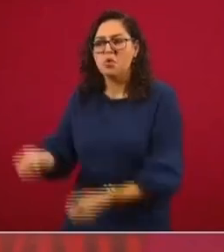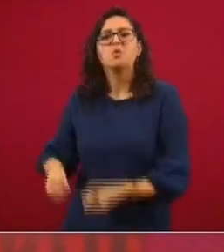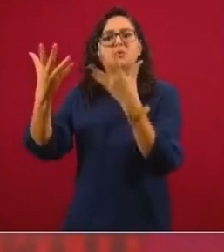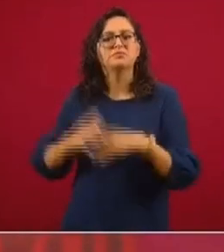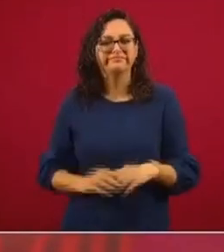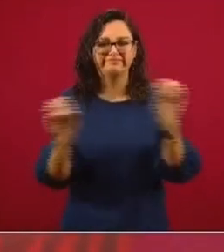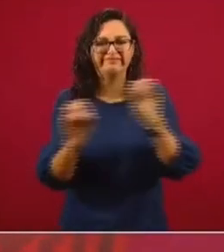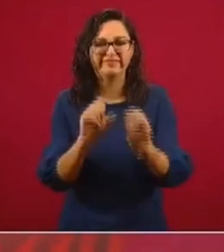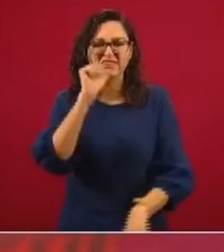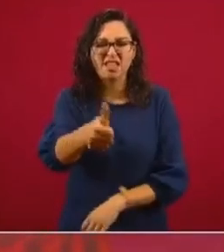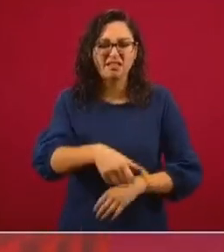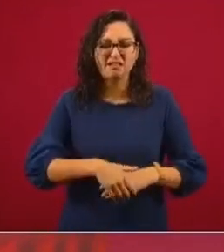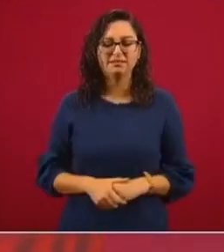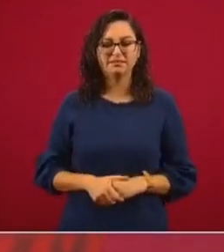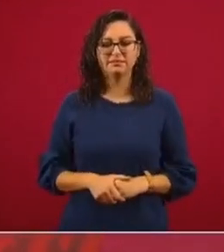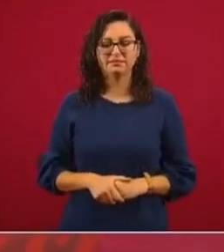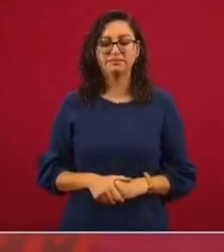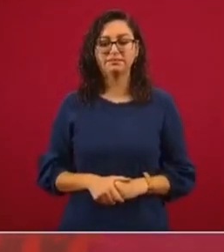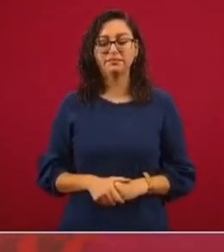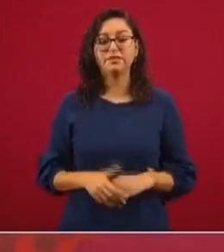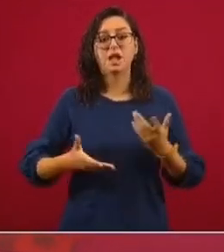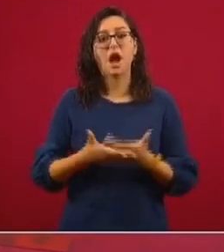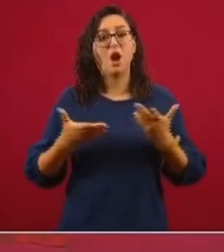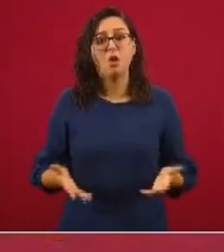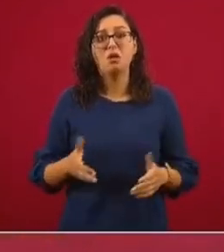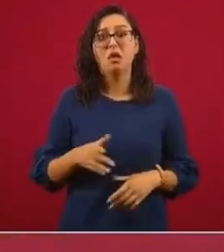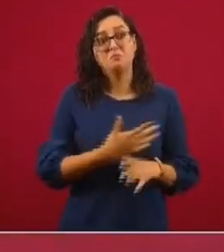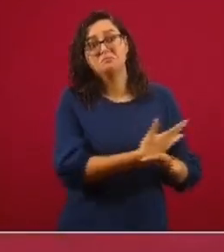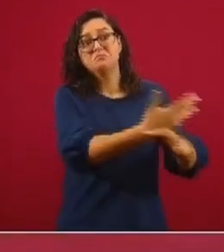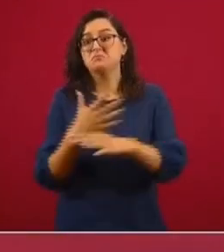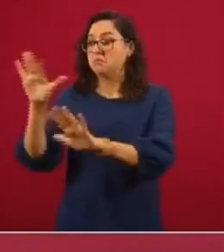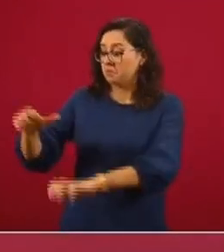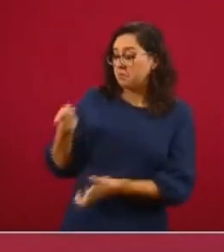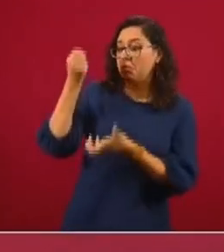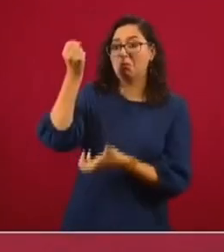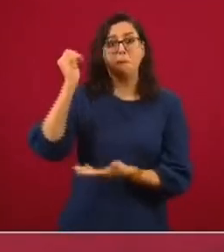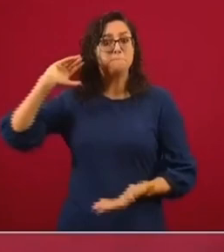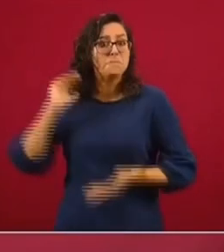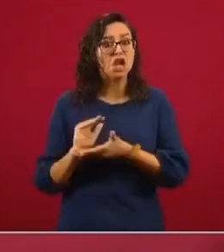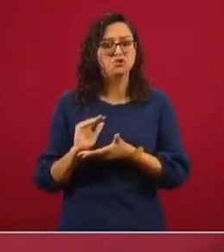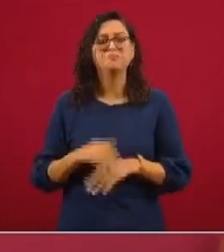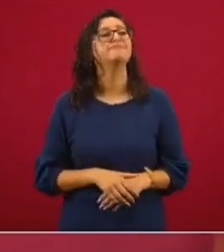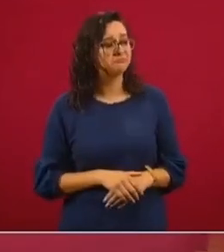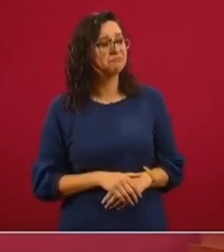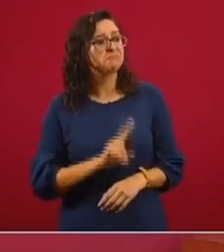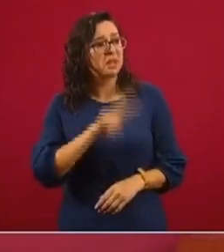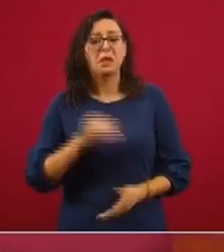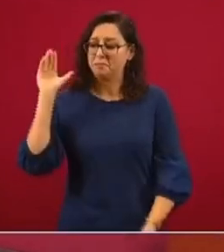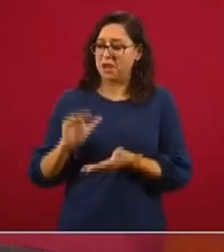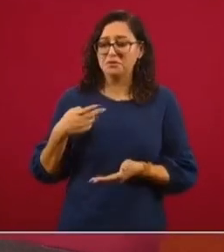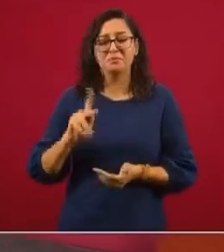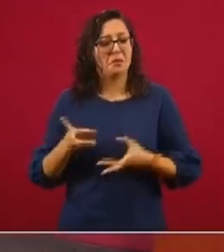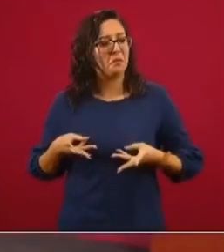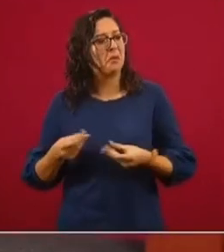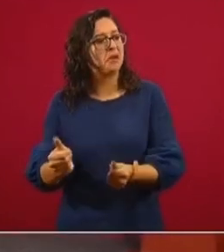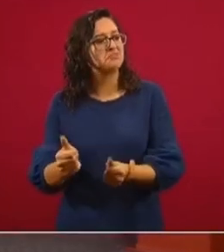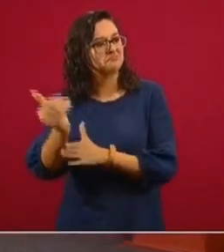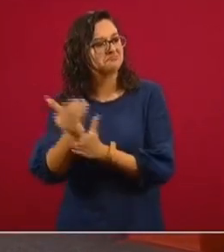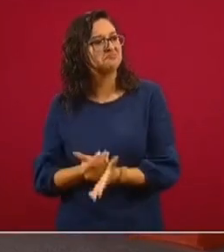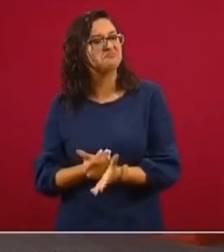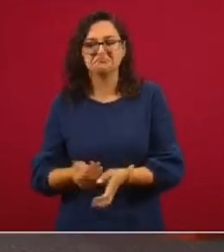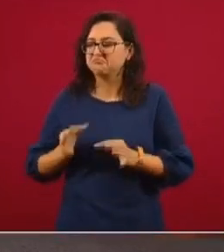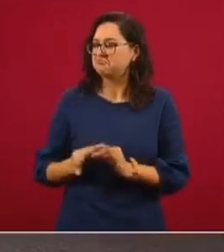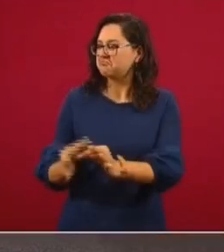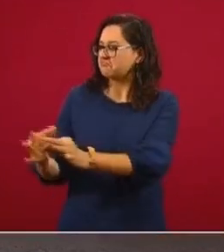Hola, dicen, es menos presupuesto, sí, pero rinde más, se hace más o menos,